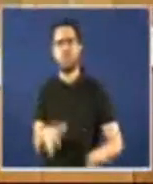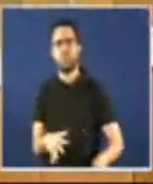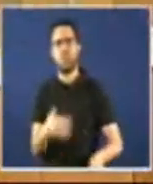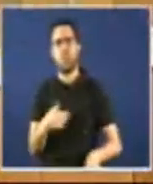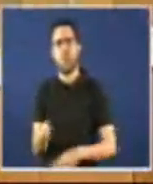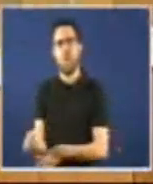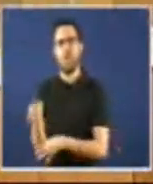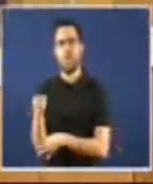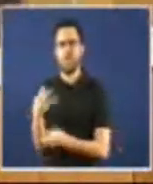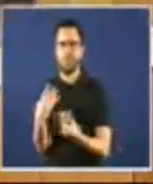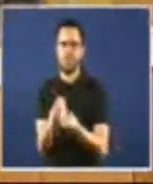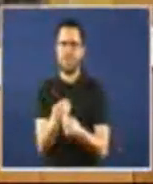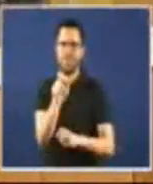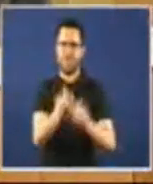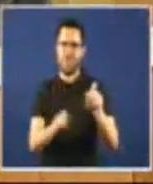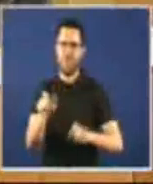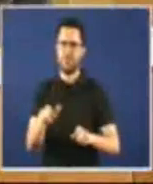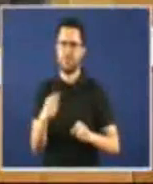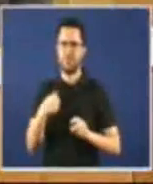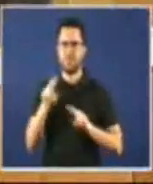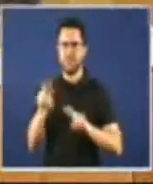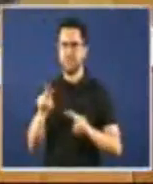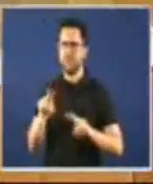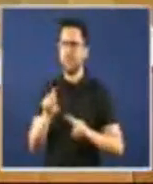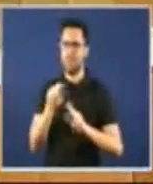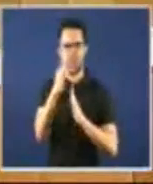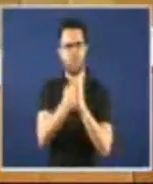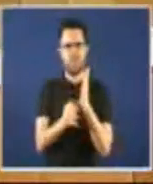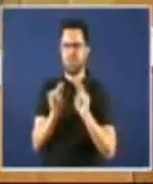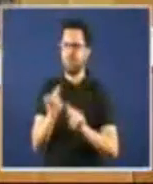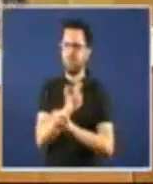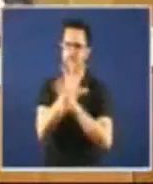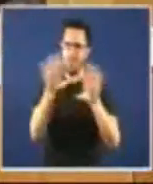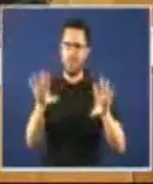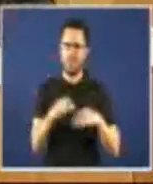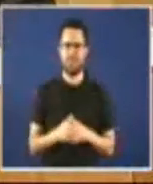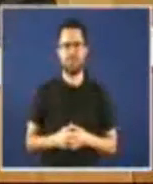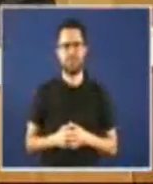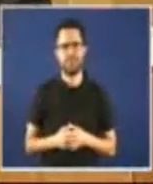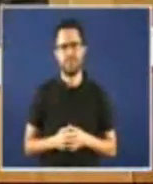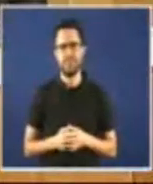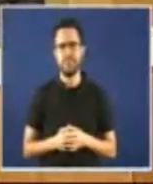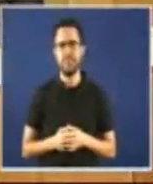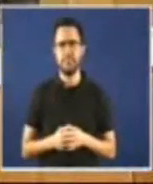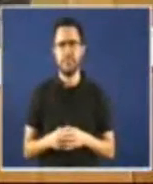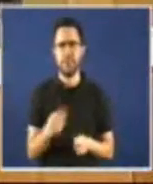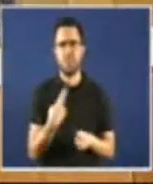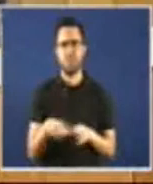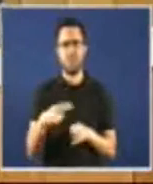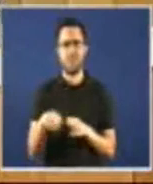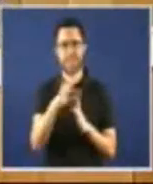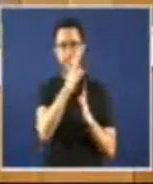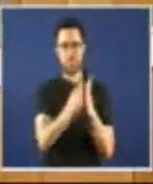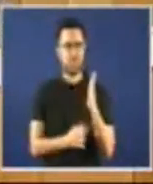o paroxismo nestes orzamentos. Unha das tremendas consecuencias perniciosas desta berrante política orzamentaria